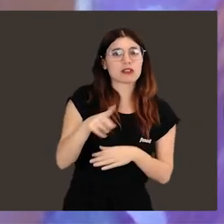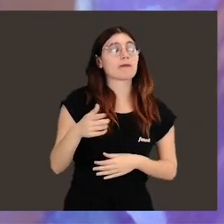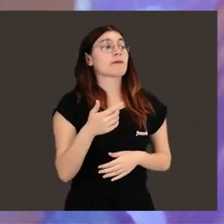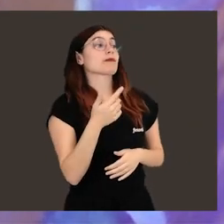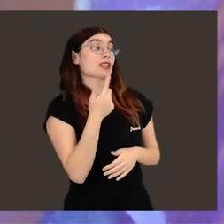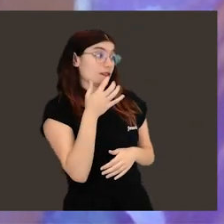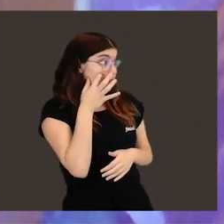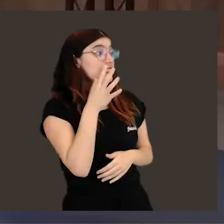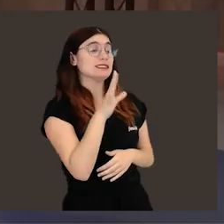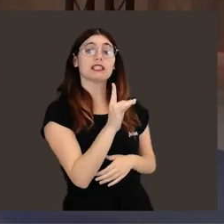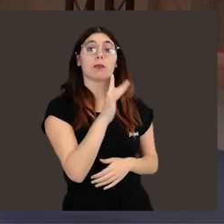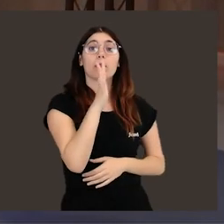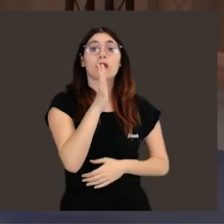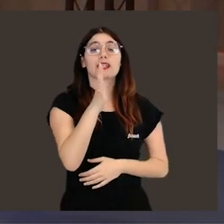duda?